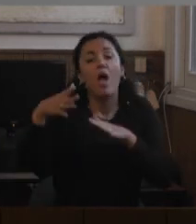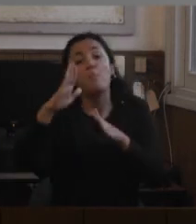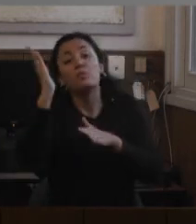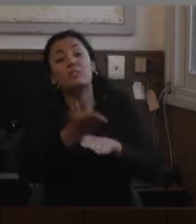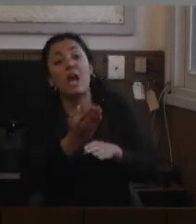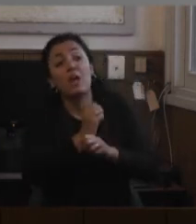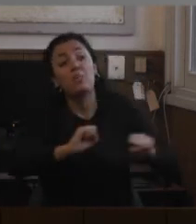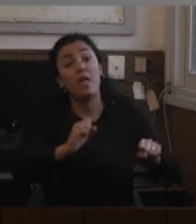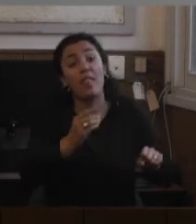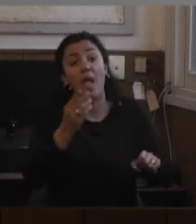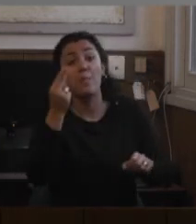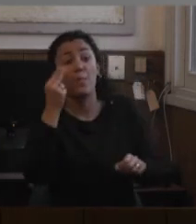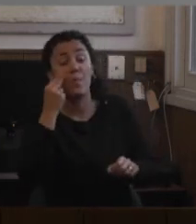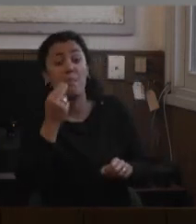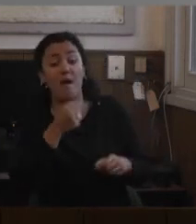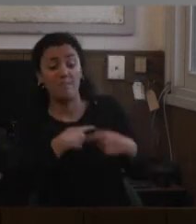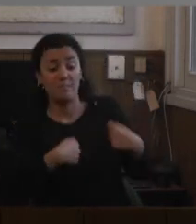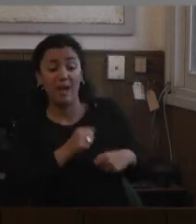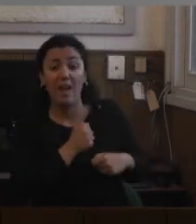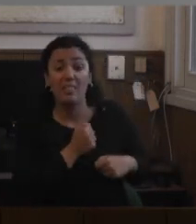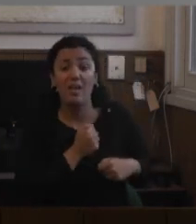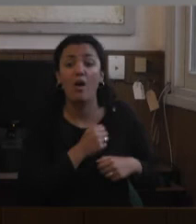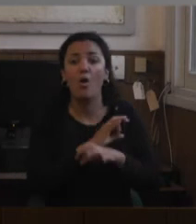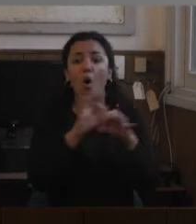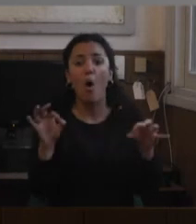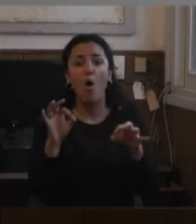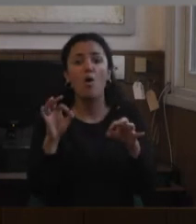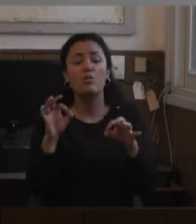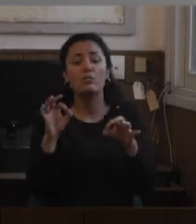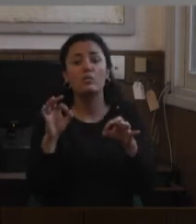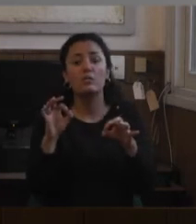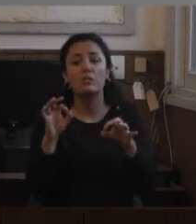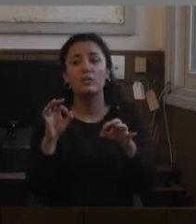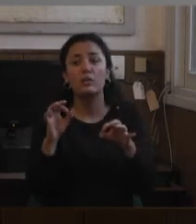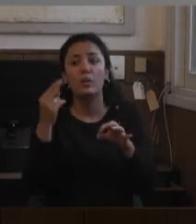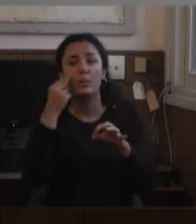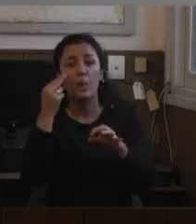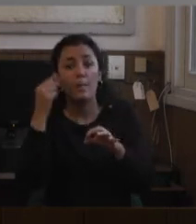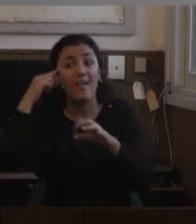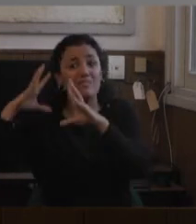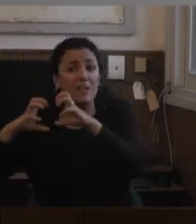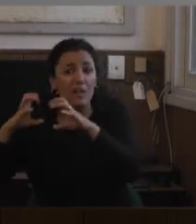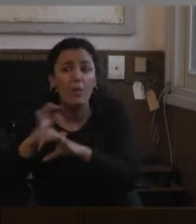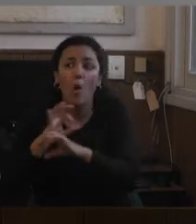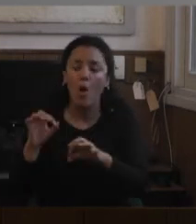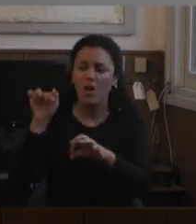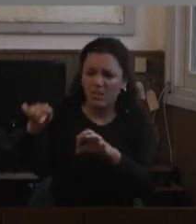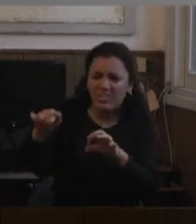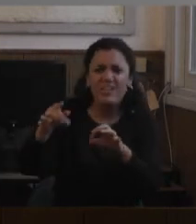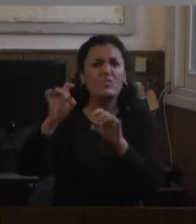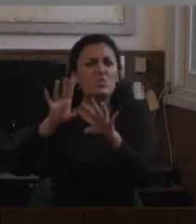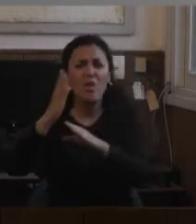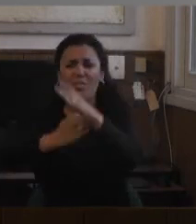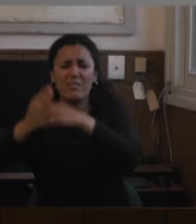cardíacos tales pueden terminar en Alzheimer tales pueden tener pero eso es desde el diagnóstico desde el nombre propio